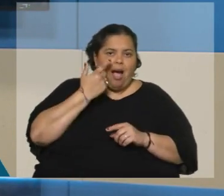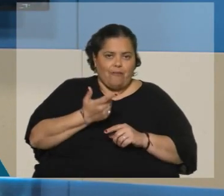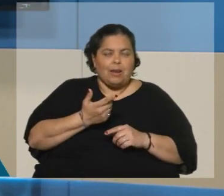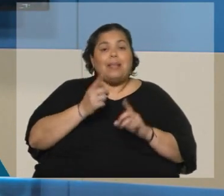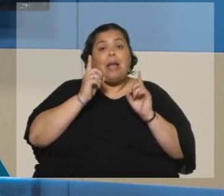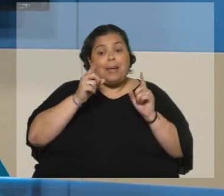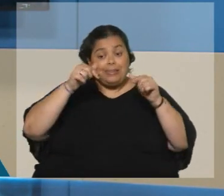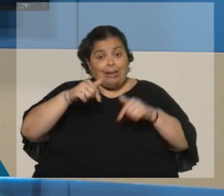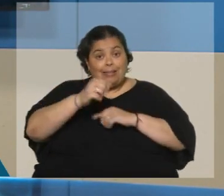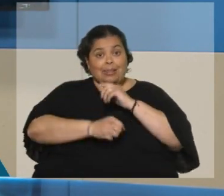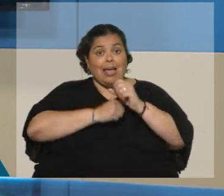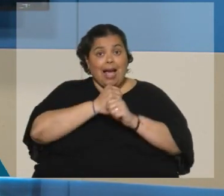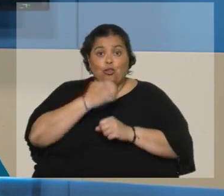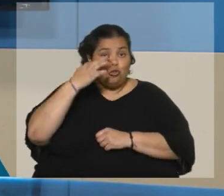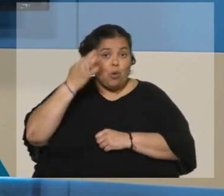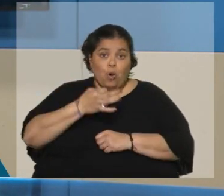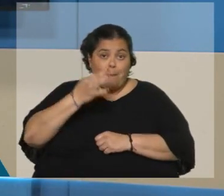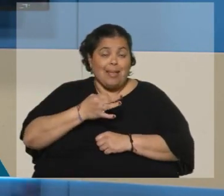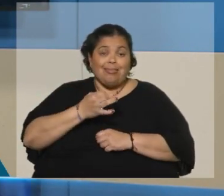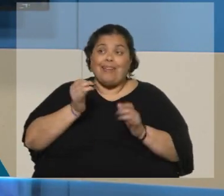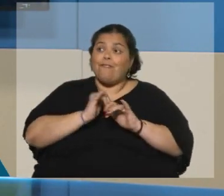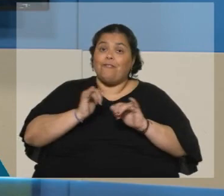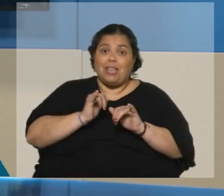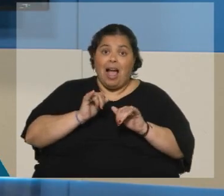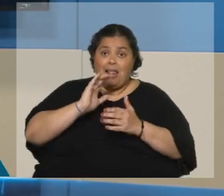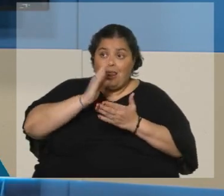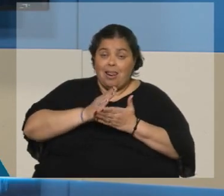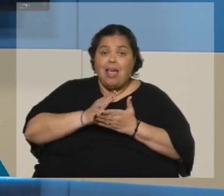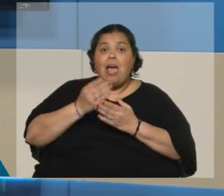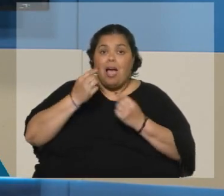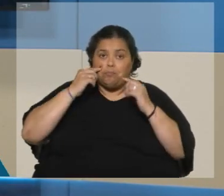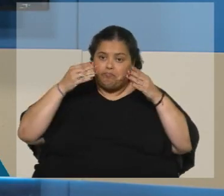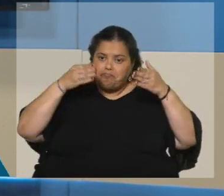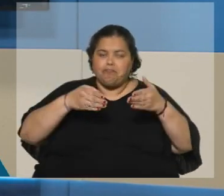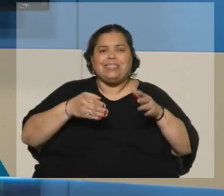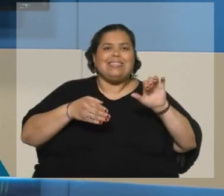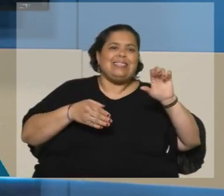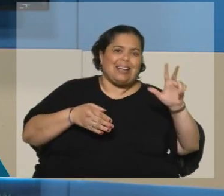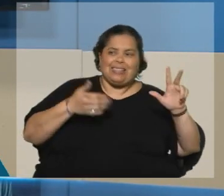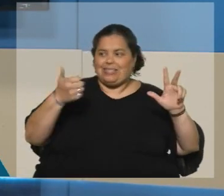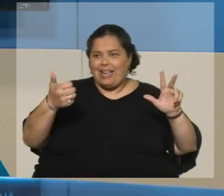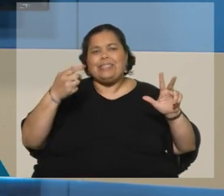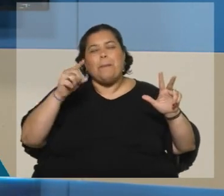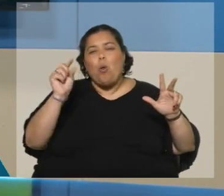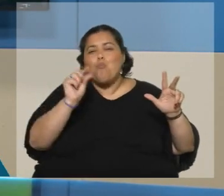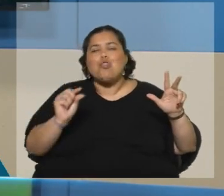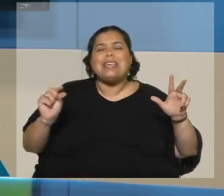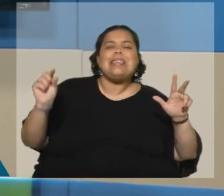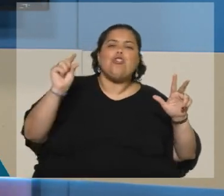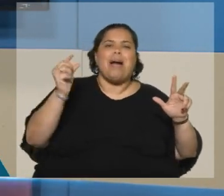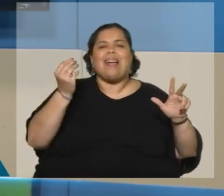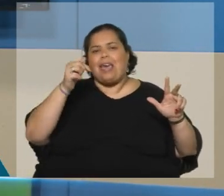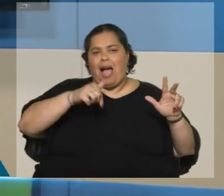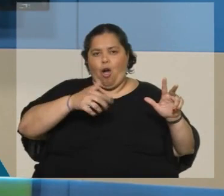seguramente el año cierre con cifras bajas dentro del rango objetivo, pero un poco más altas que lo que estamos viendo ahora.